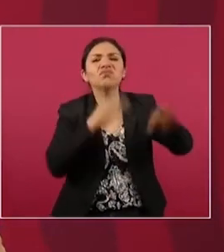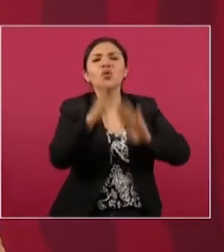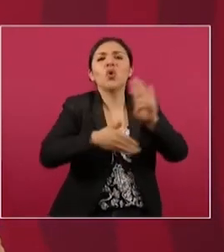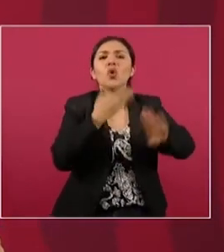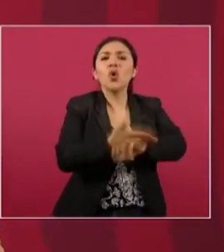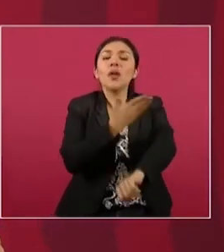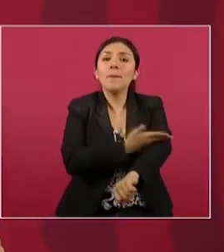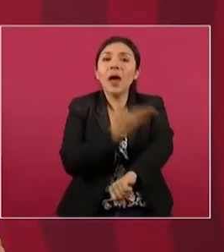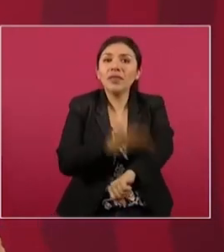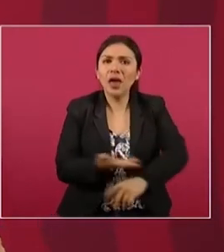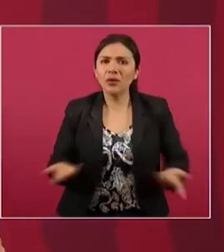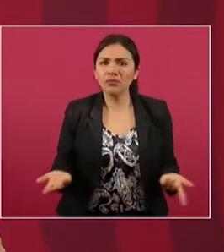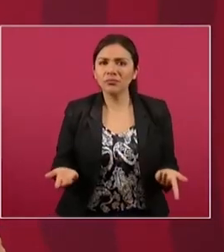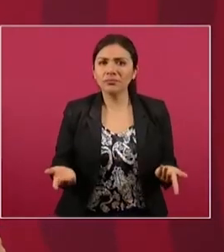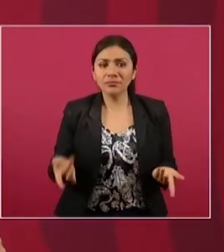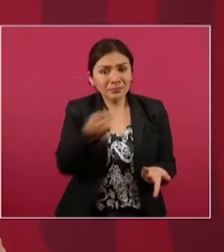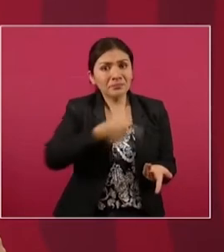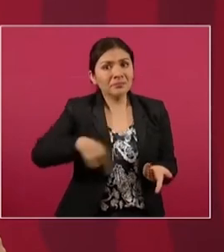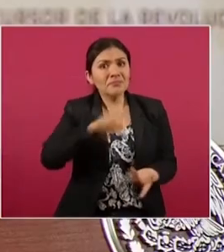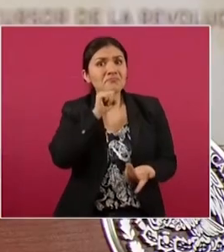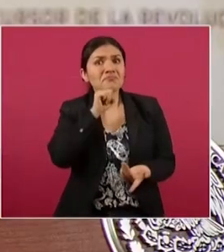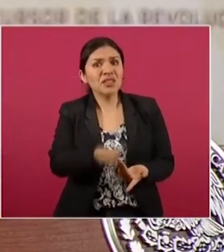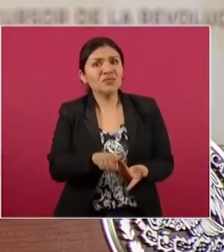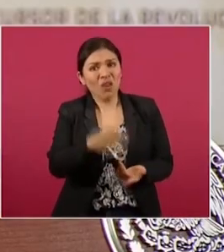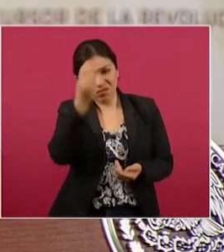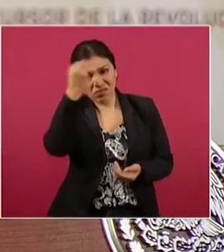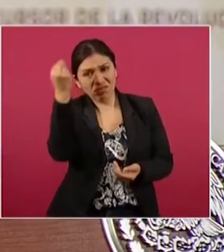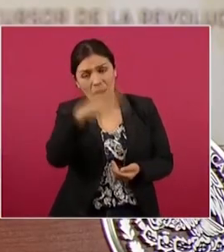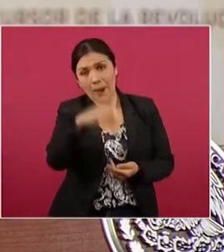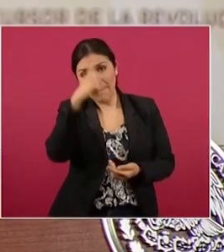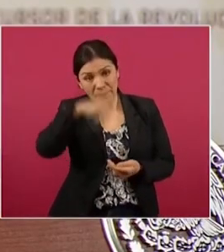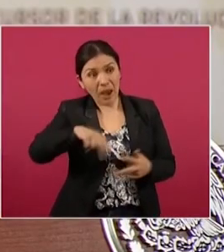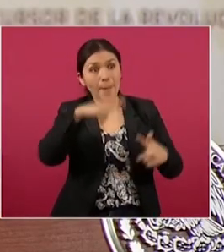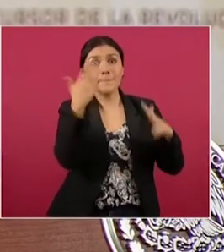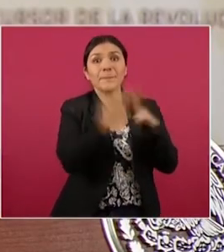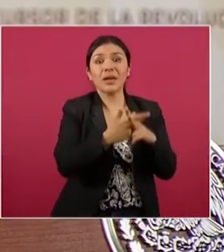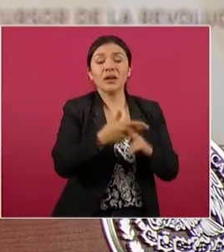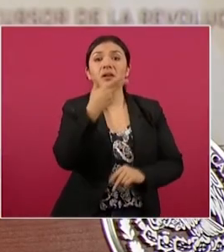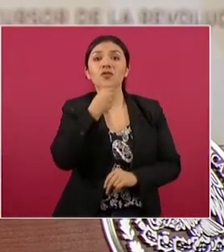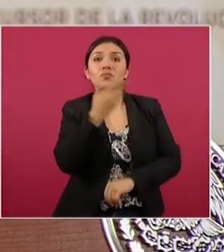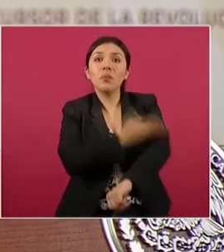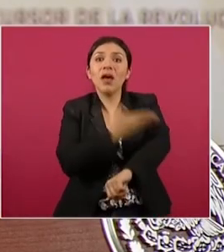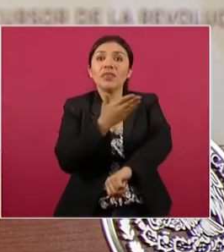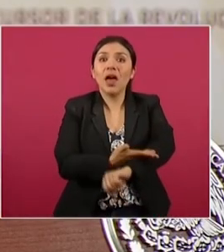para el asesinato de Madero.